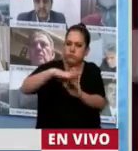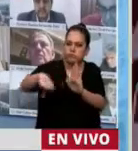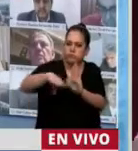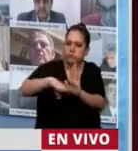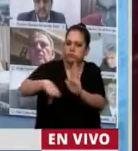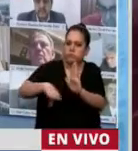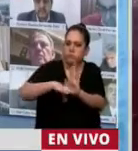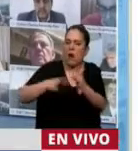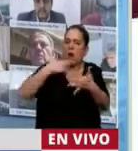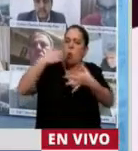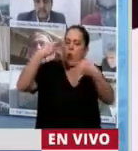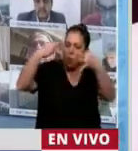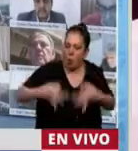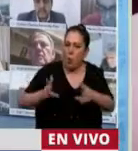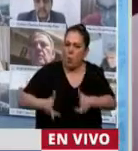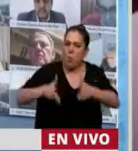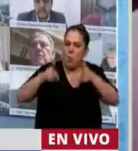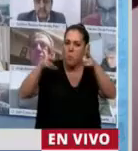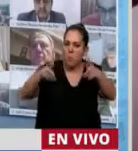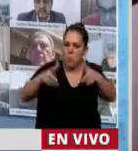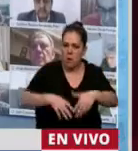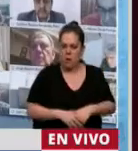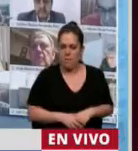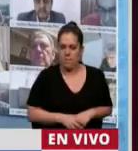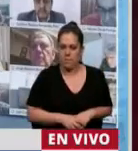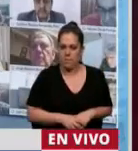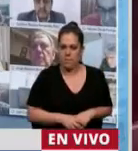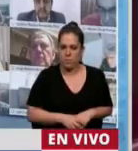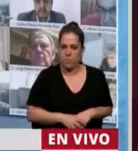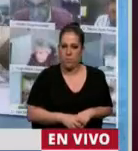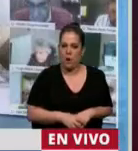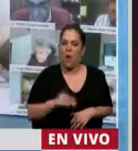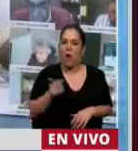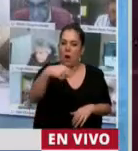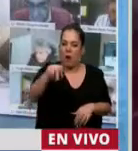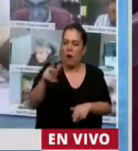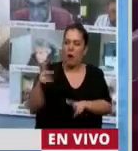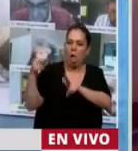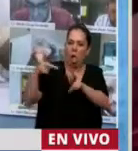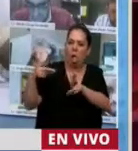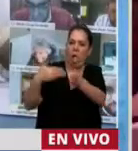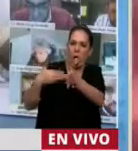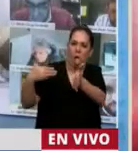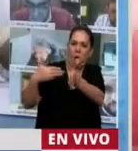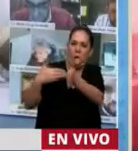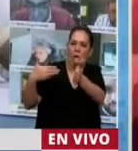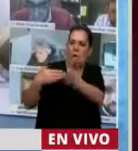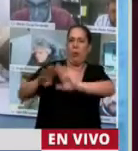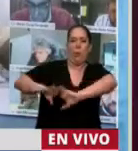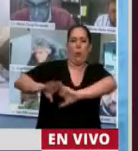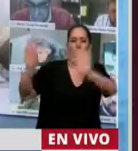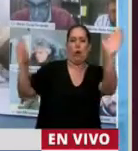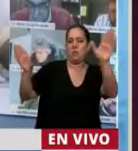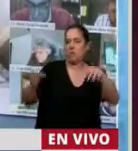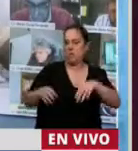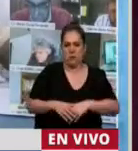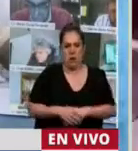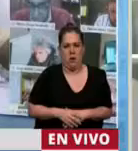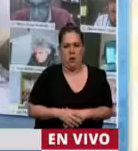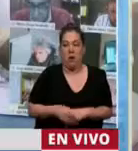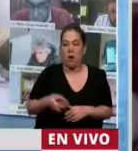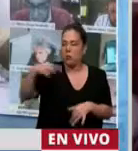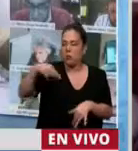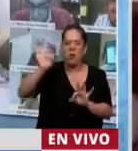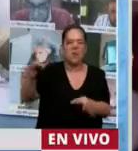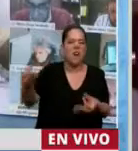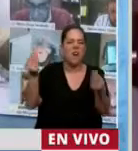previsto. Por suerte, salió todo lo que estaba previsto. Bueno, lo único complicado es que terminó la sesión a las